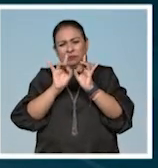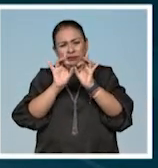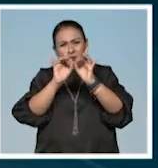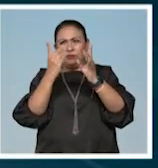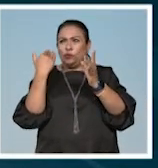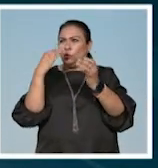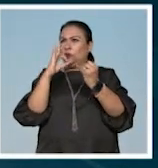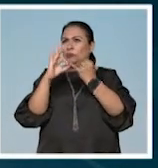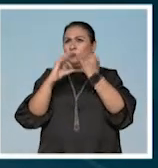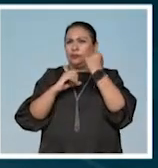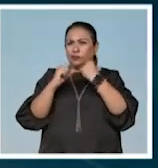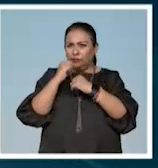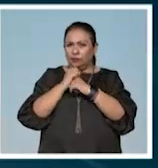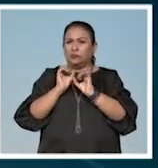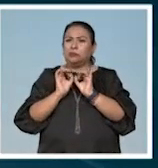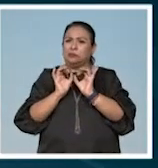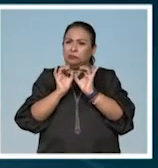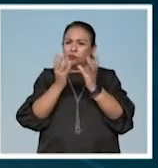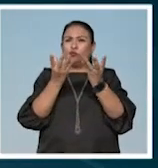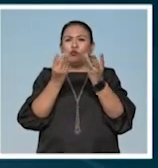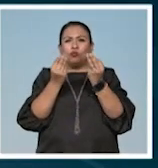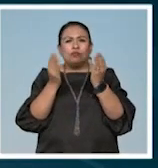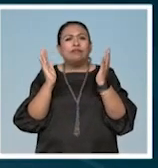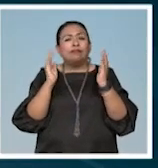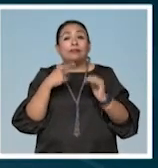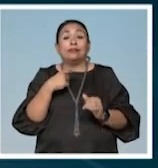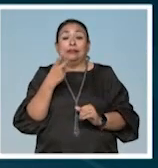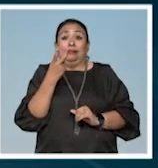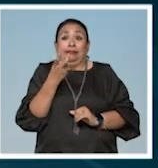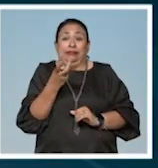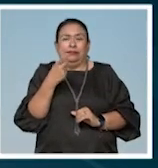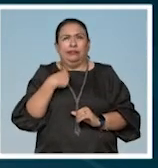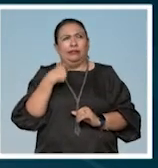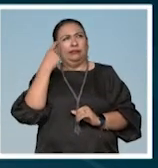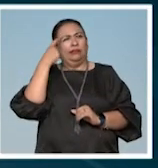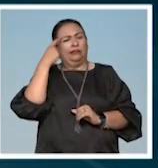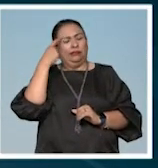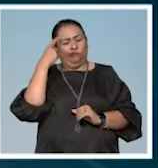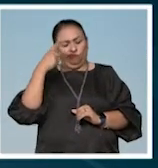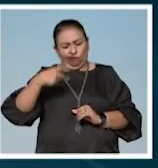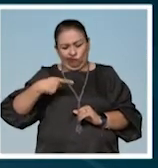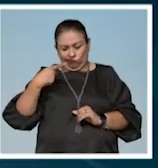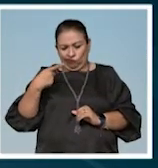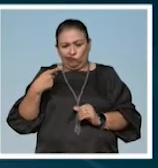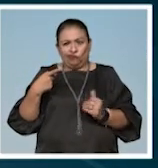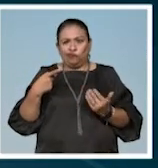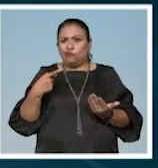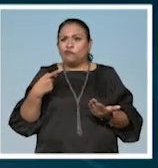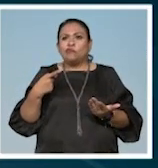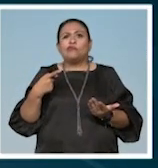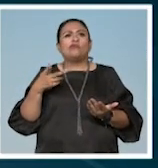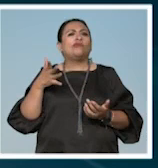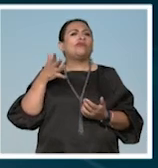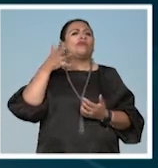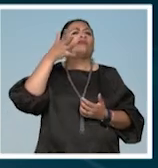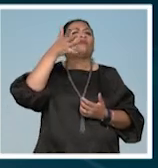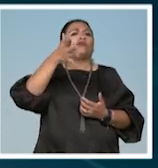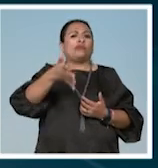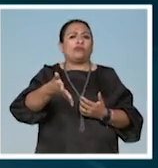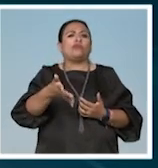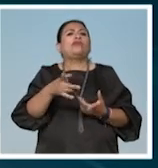últimos años que nos hace preguntarnos hacia dónde vamos